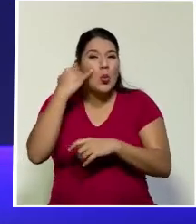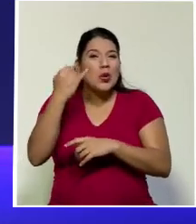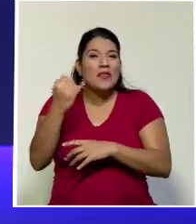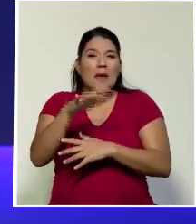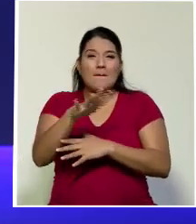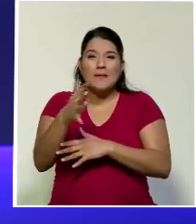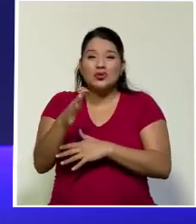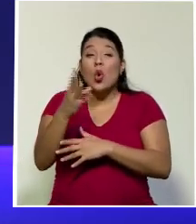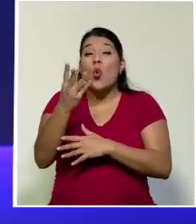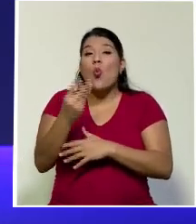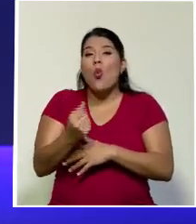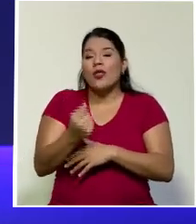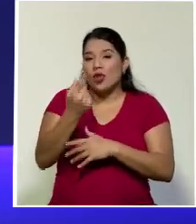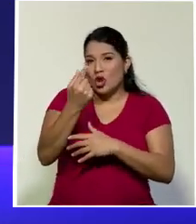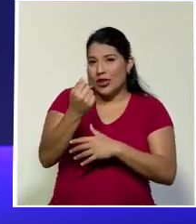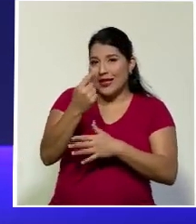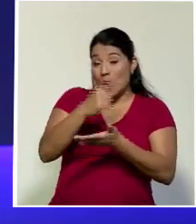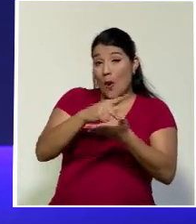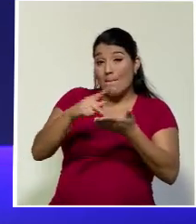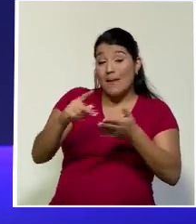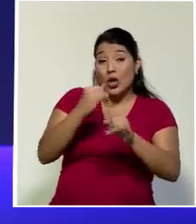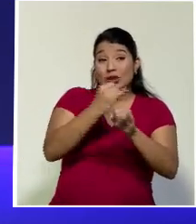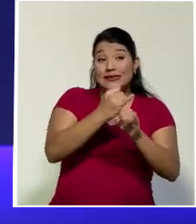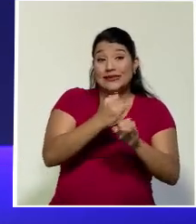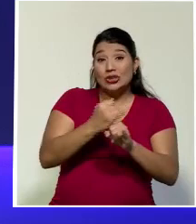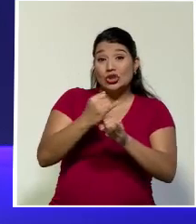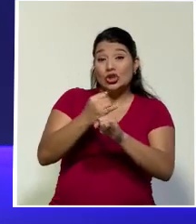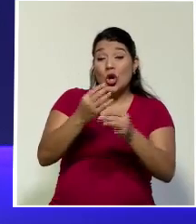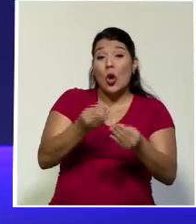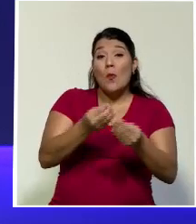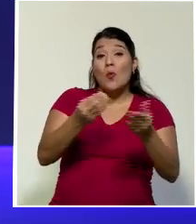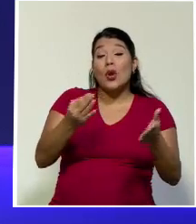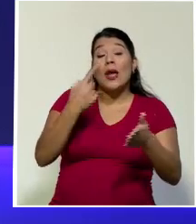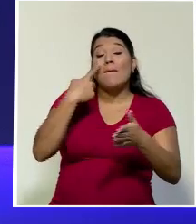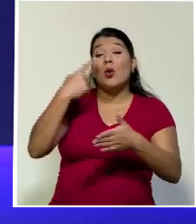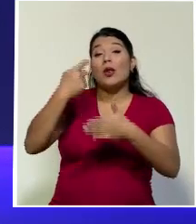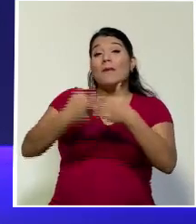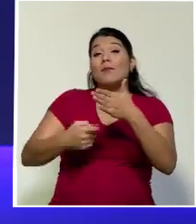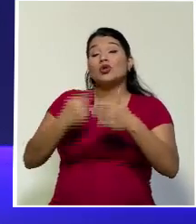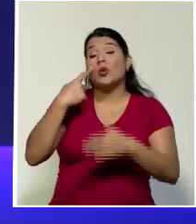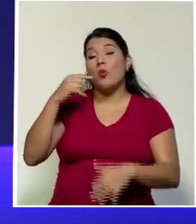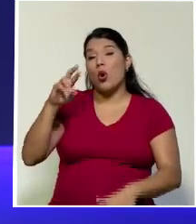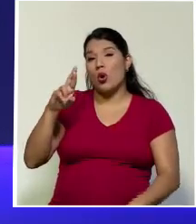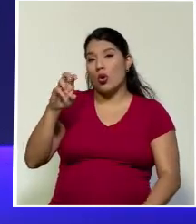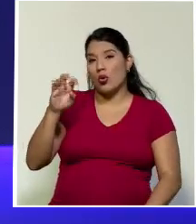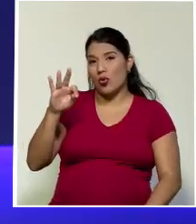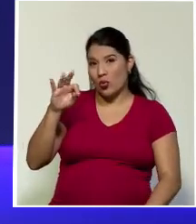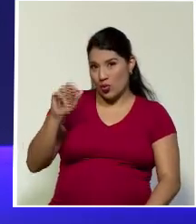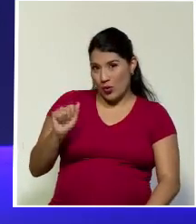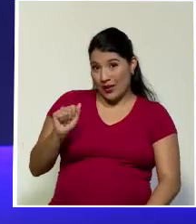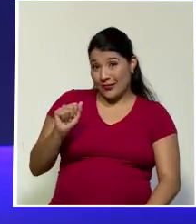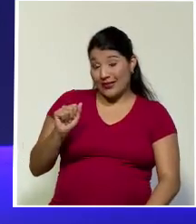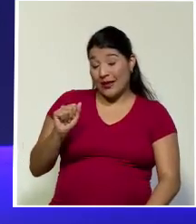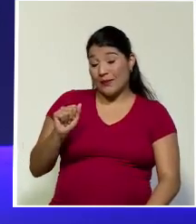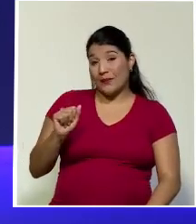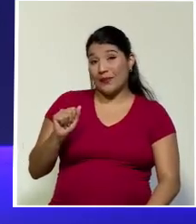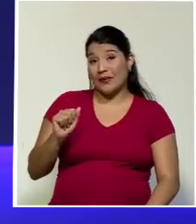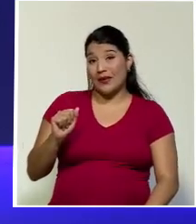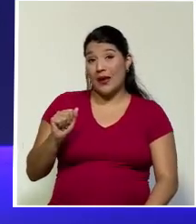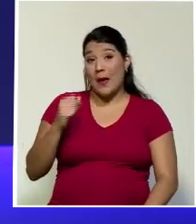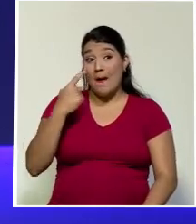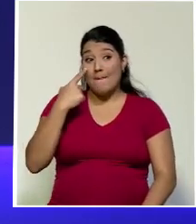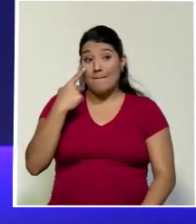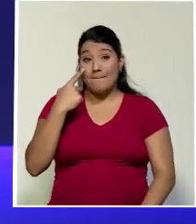la cantidad de recursos que recauda el Estado de Costa Vicencia a partir de los salarios de las personas